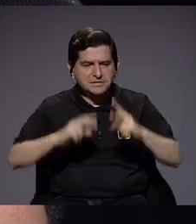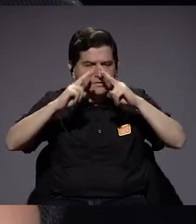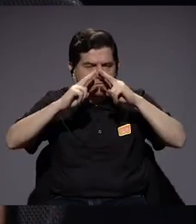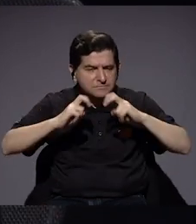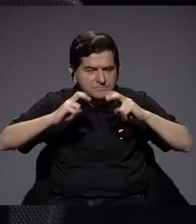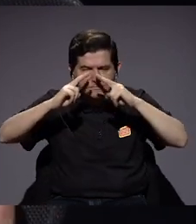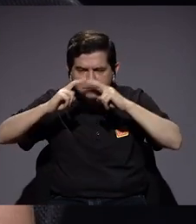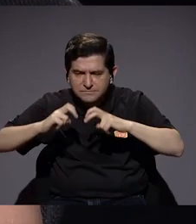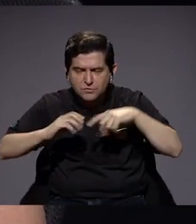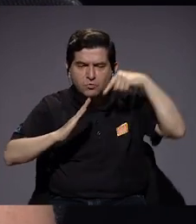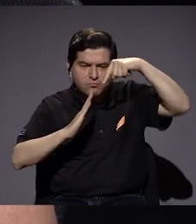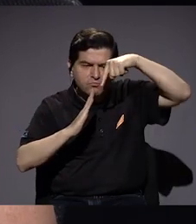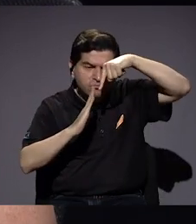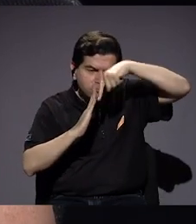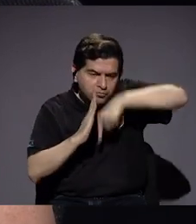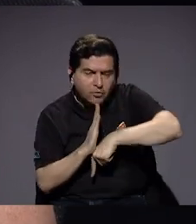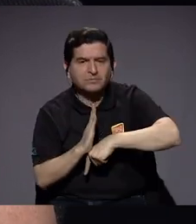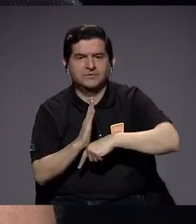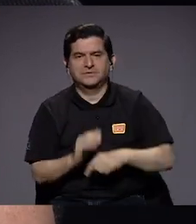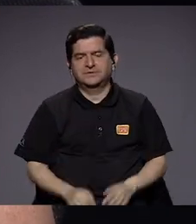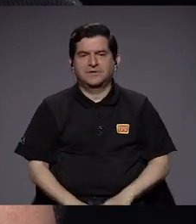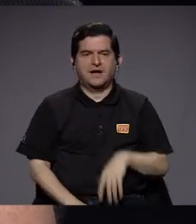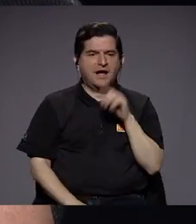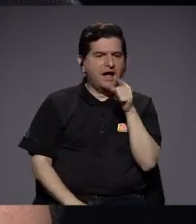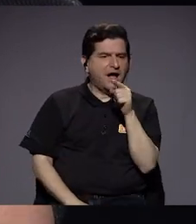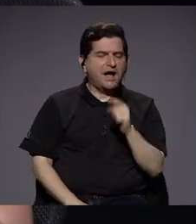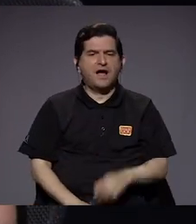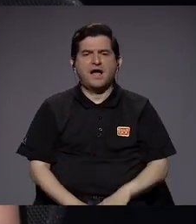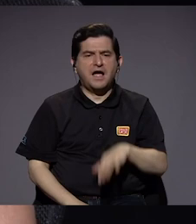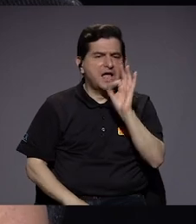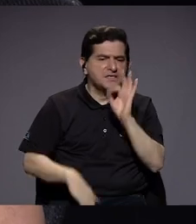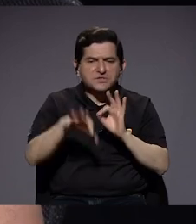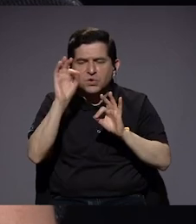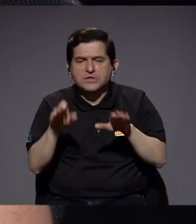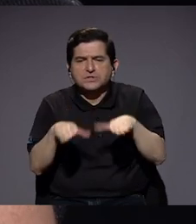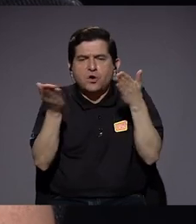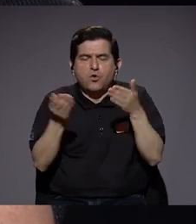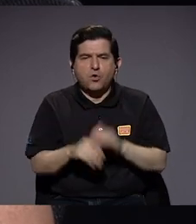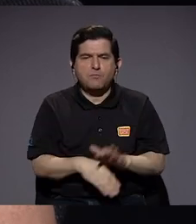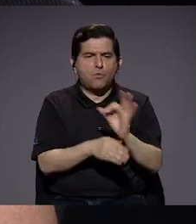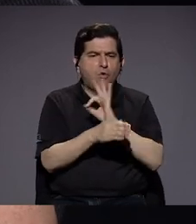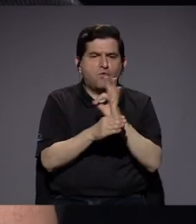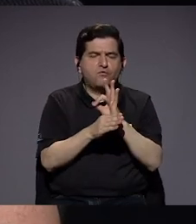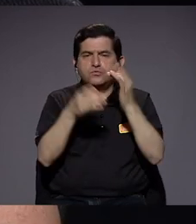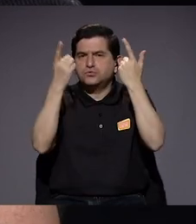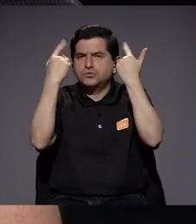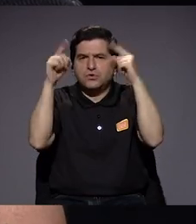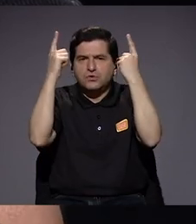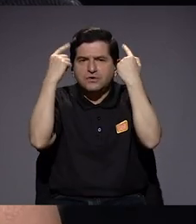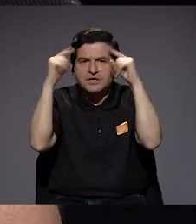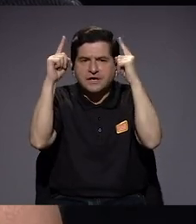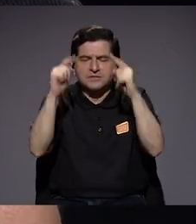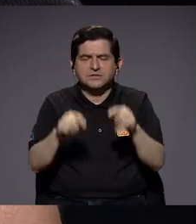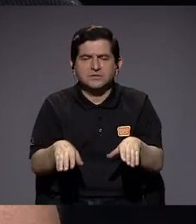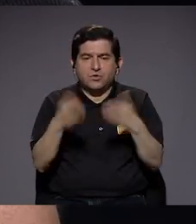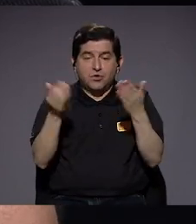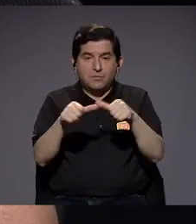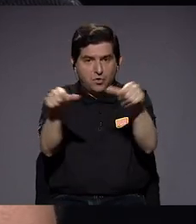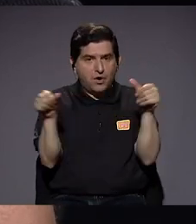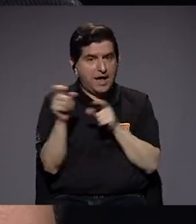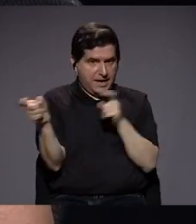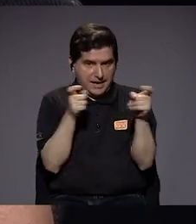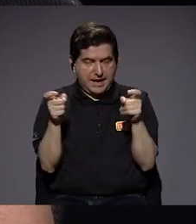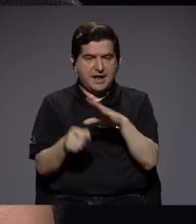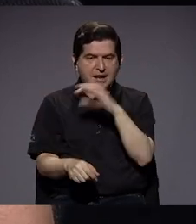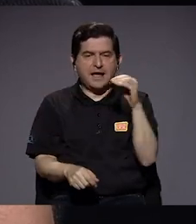más profunda de cómo se hace ese reclutamiento, qué funciones tiene y qué tan eficientes. Eso en el área administrativa. Y en el